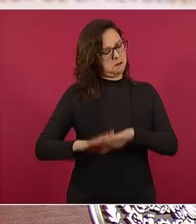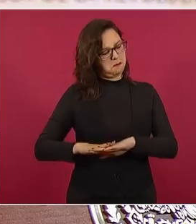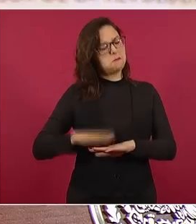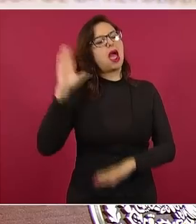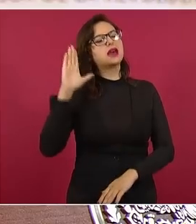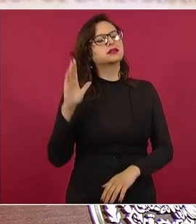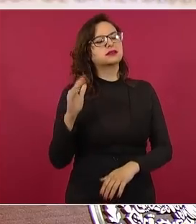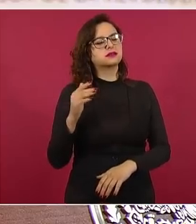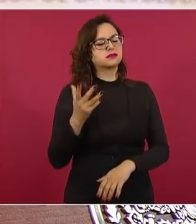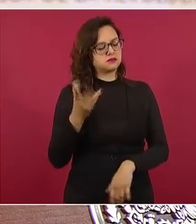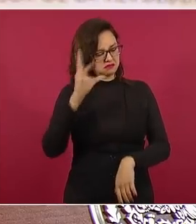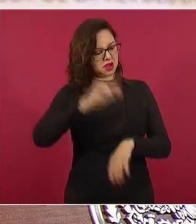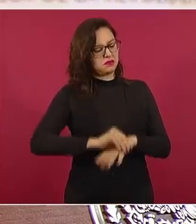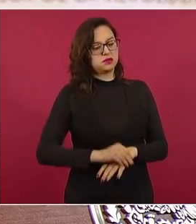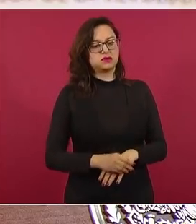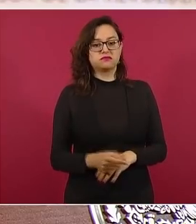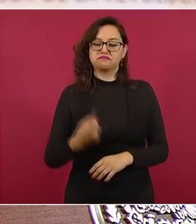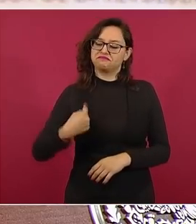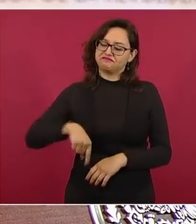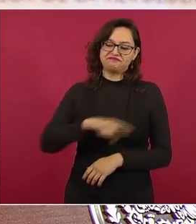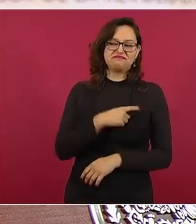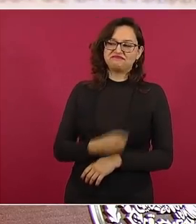y los mandamos al carajo.